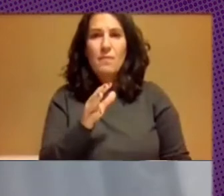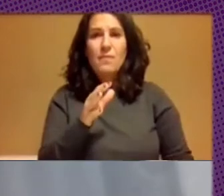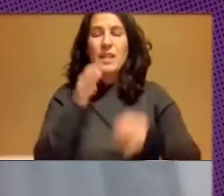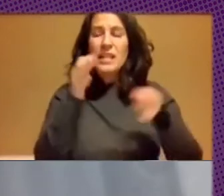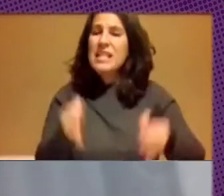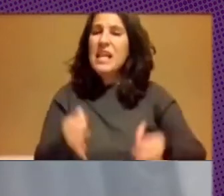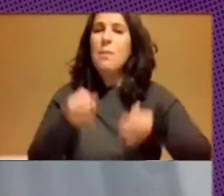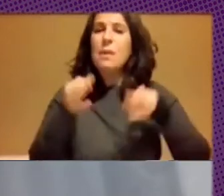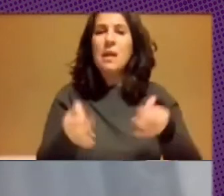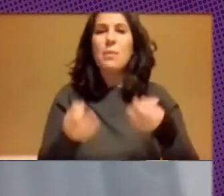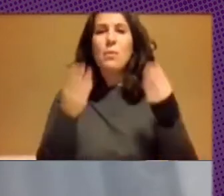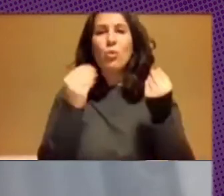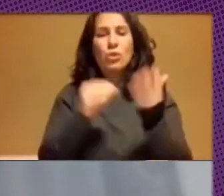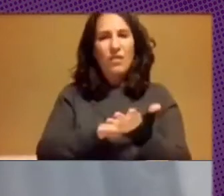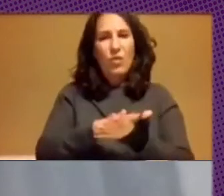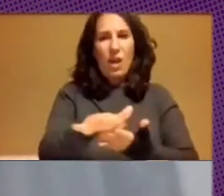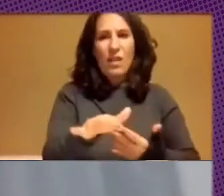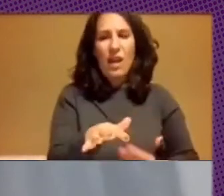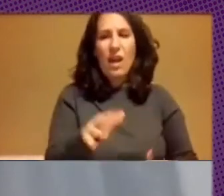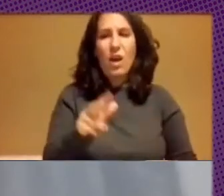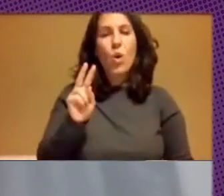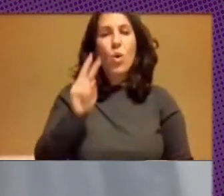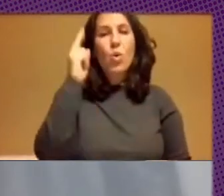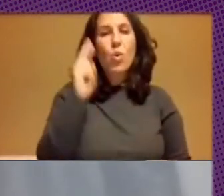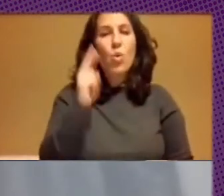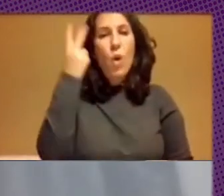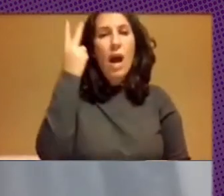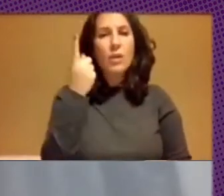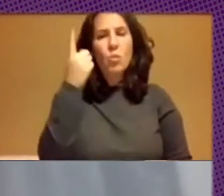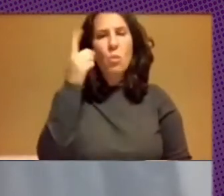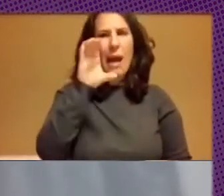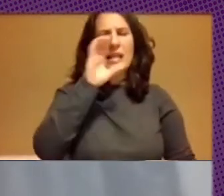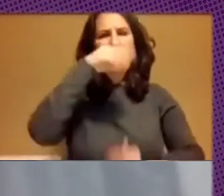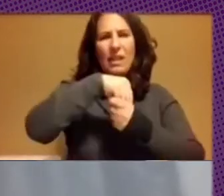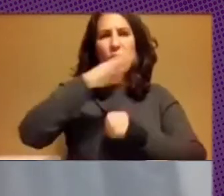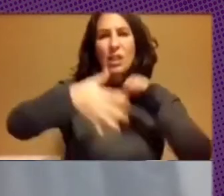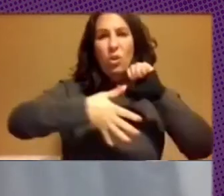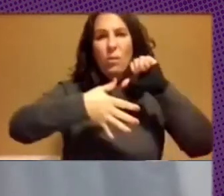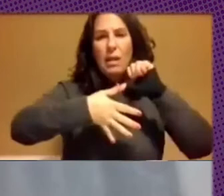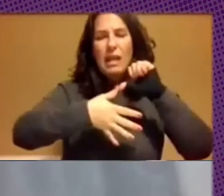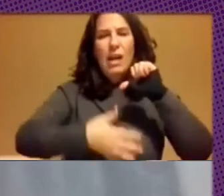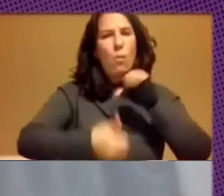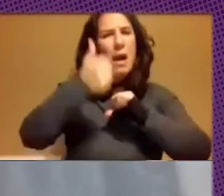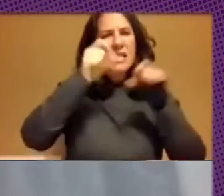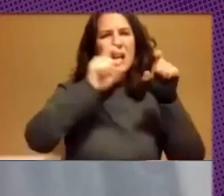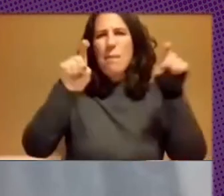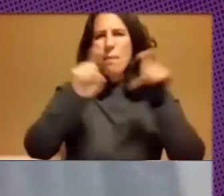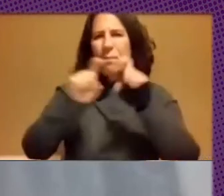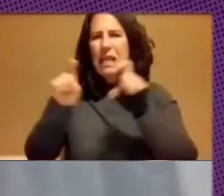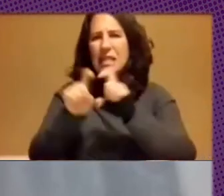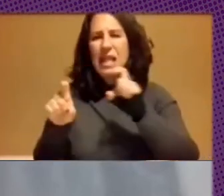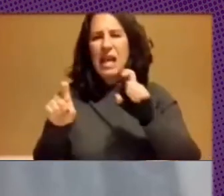mucha influencia, Uruguay es uno de los países de Latinoamérica con más empresas, donde hay empresas muy grandes de software,